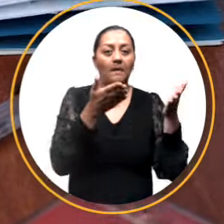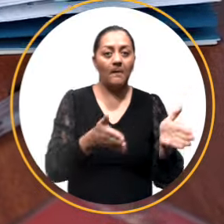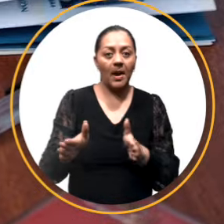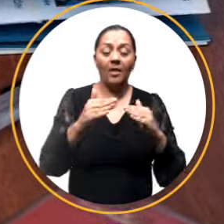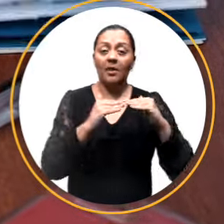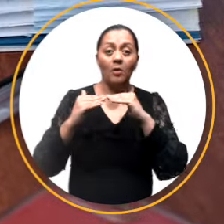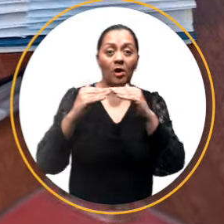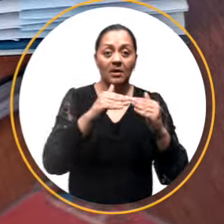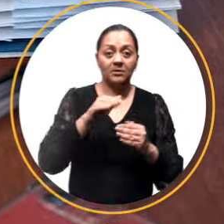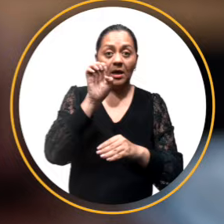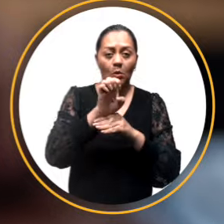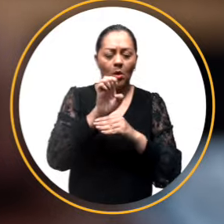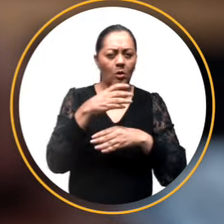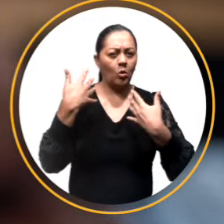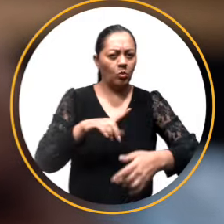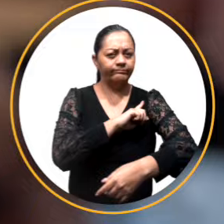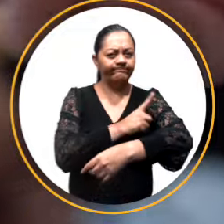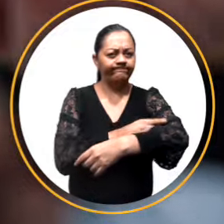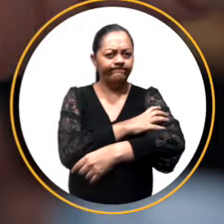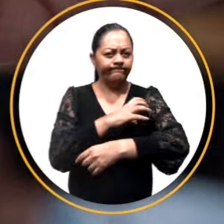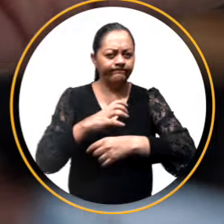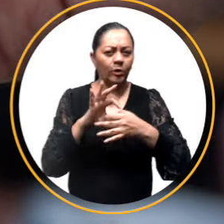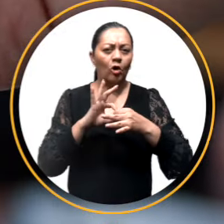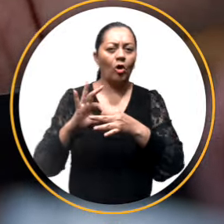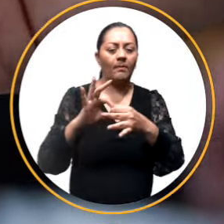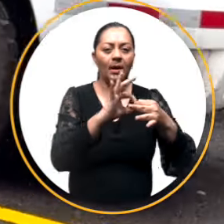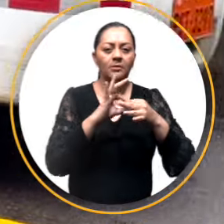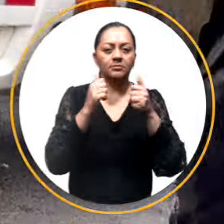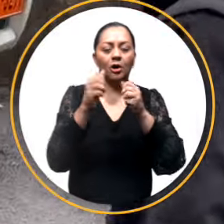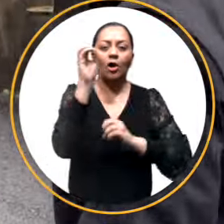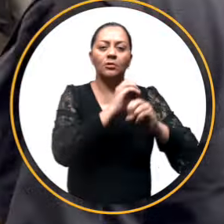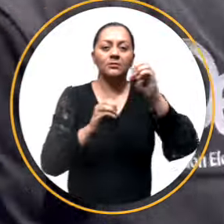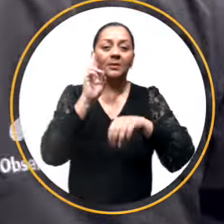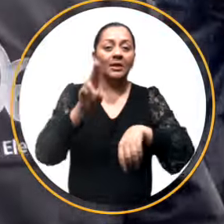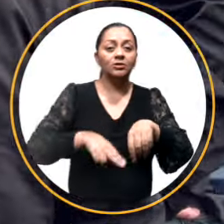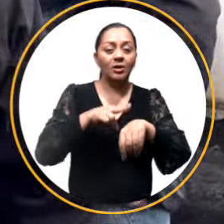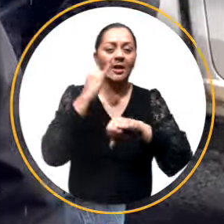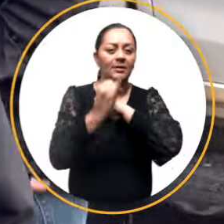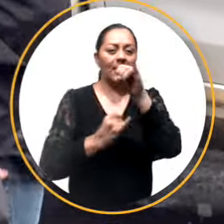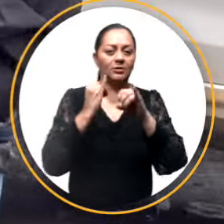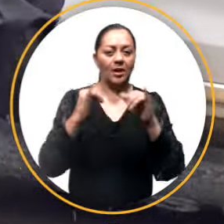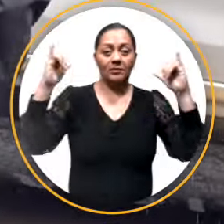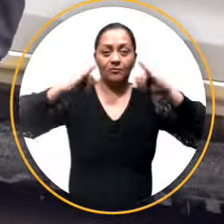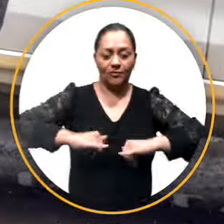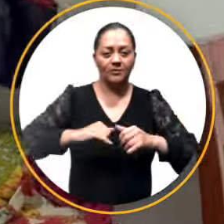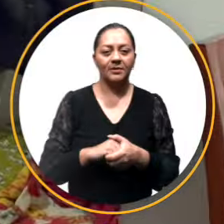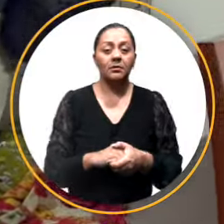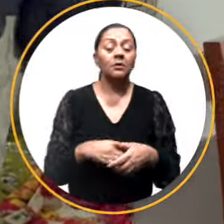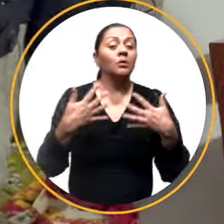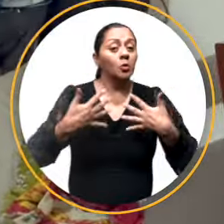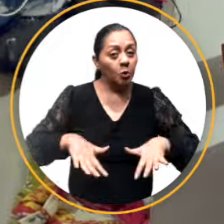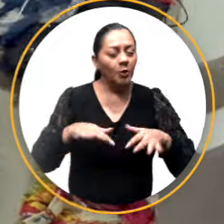del sistema democrático ecuatoriano se ve fortalecido gracias a la cooperación y participación de observadores nacionales e internacionales.